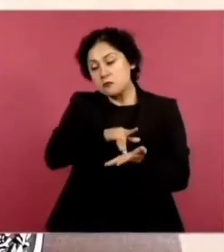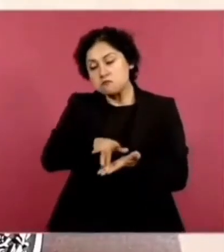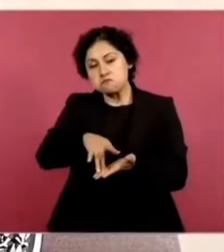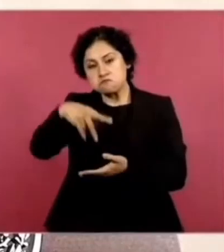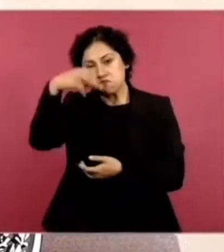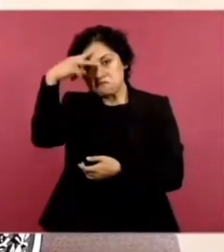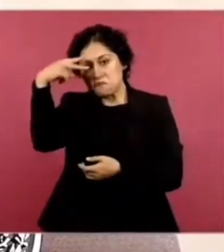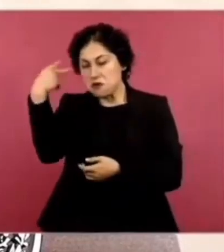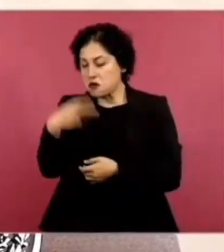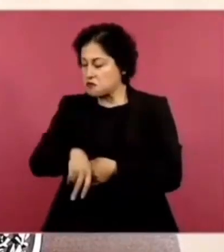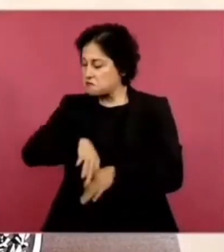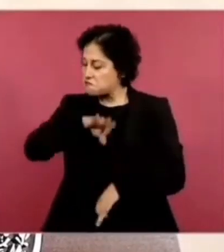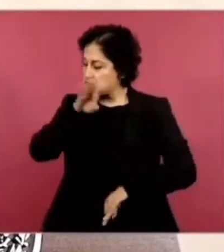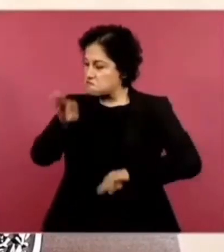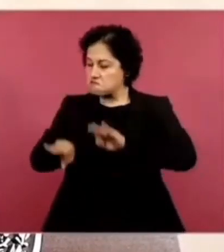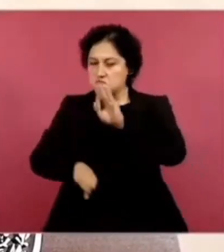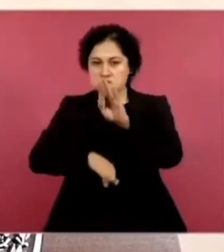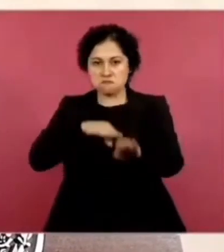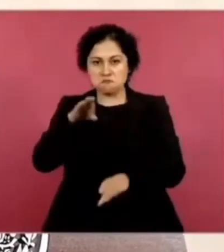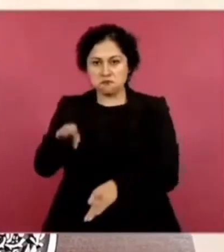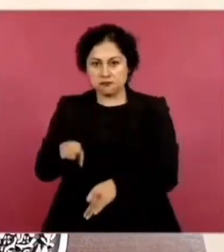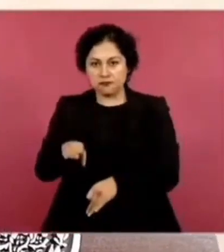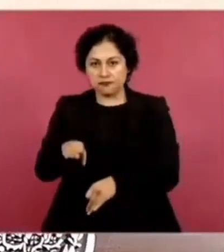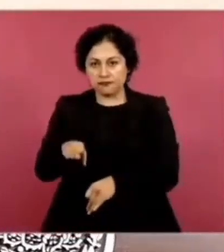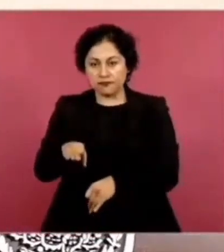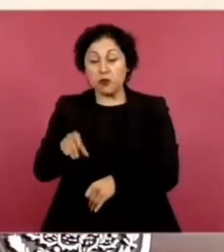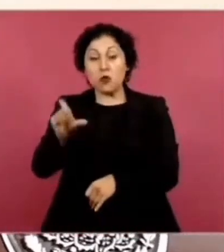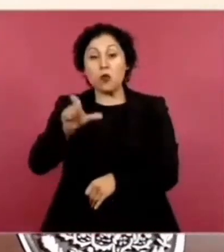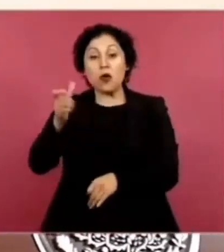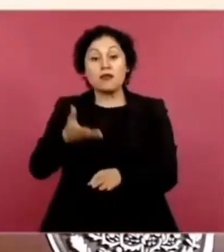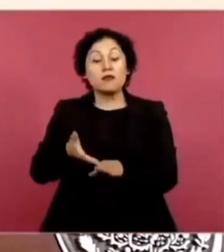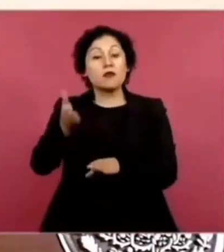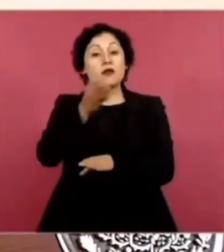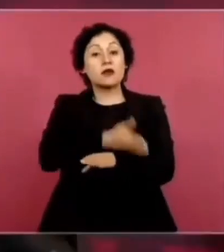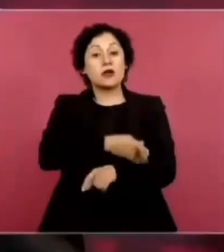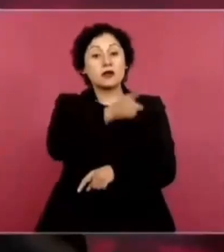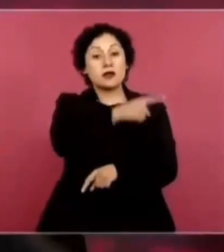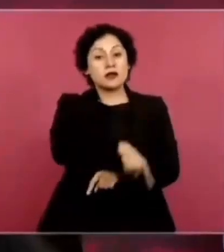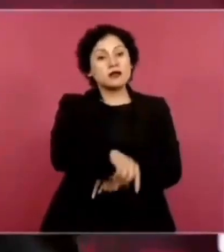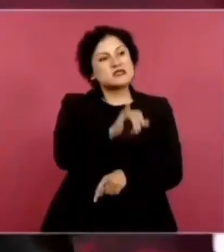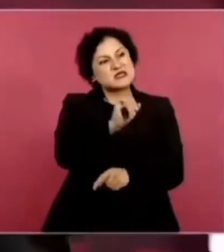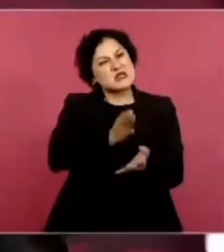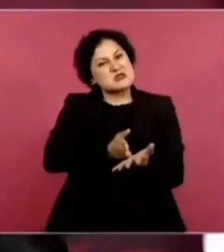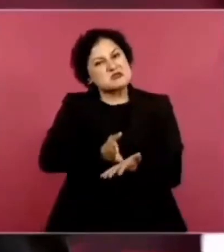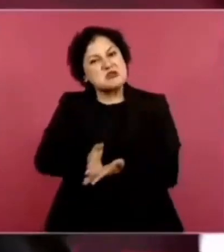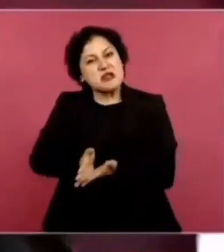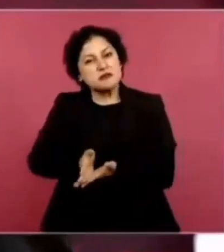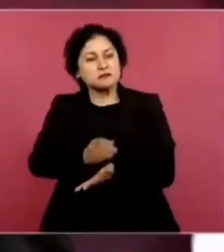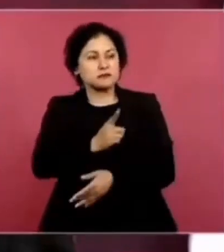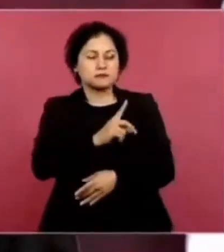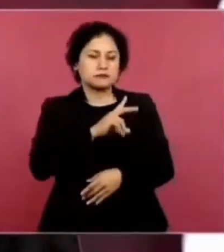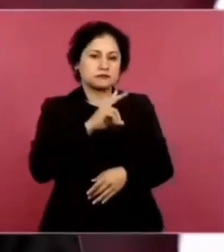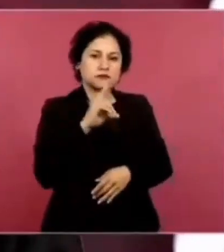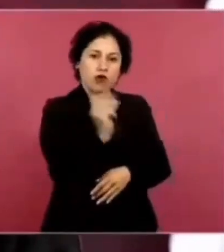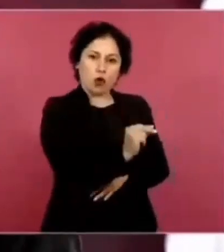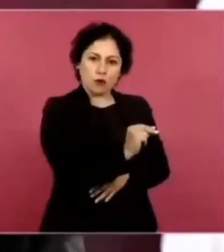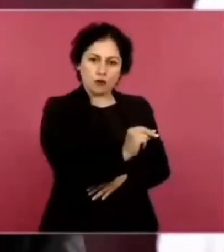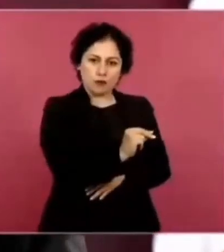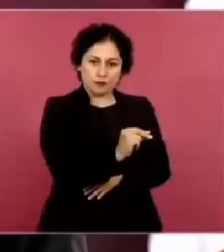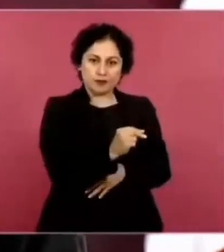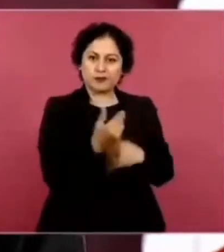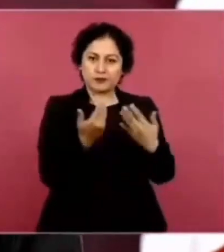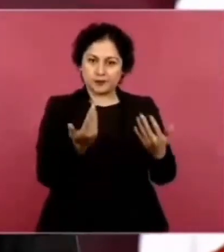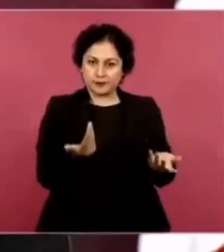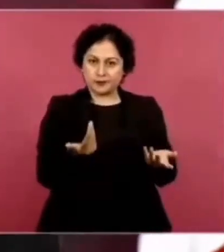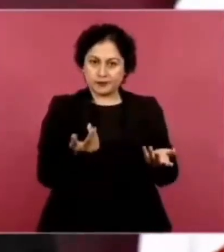Se opuso a la invasión estadounidense